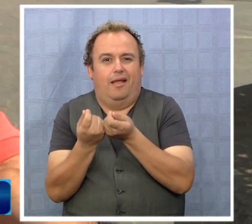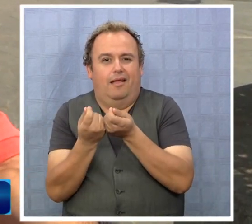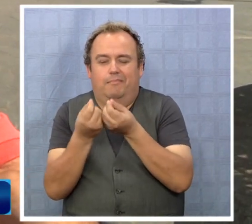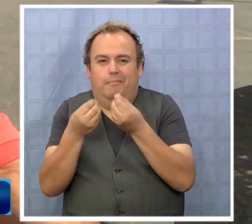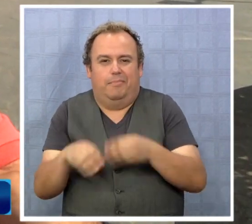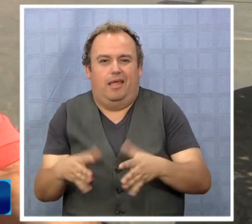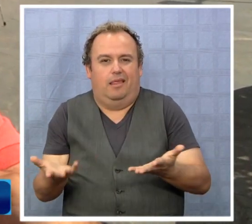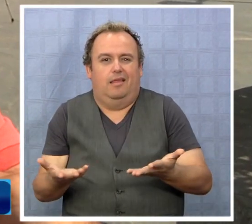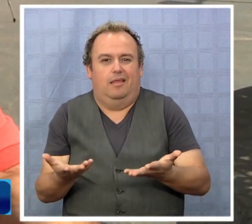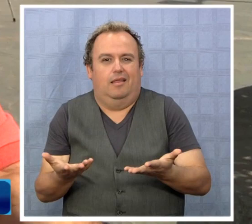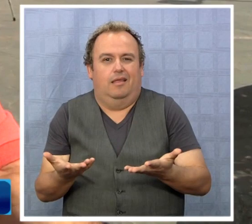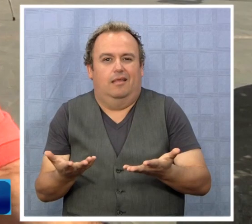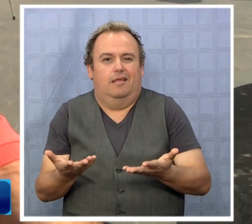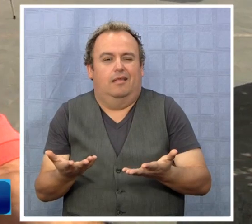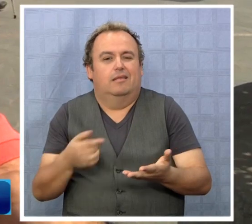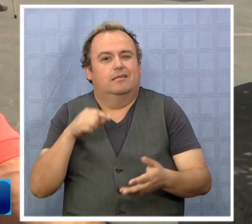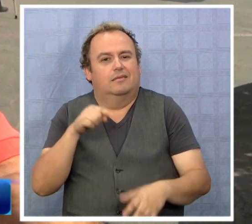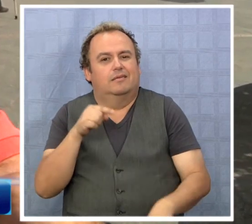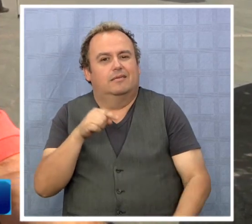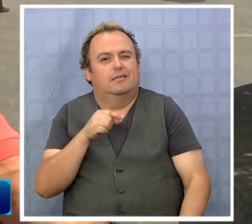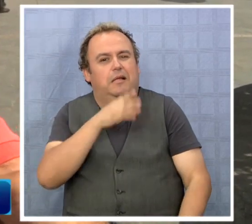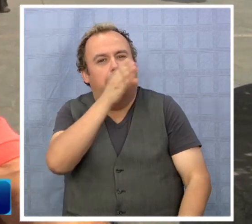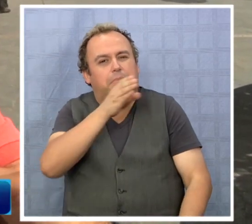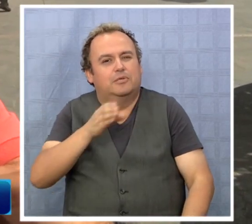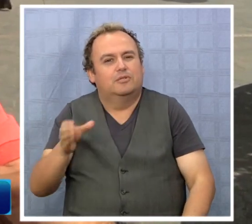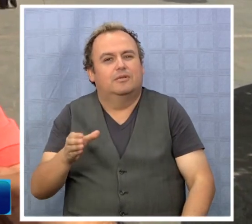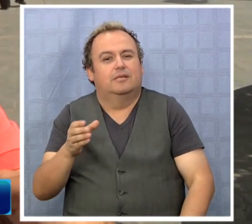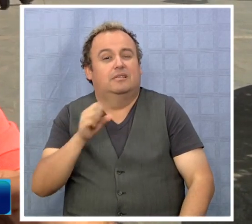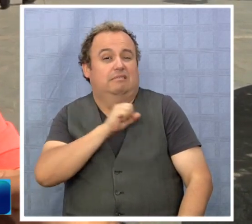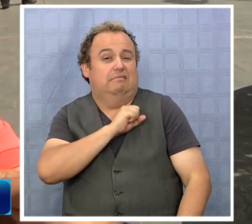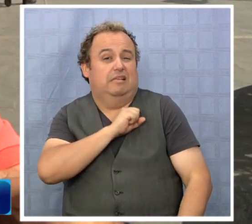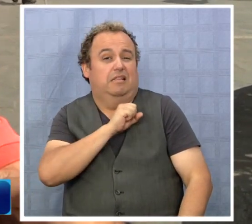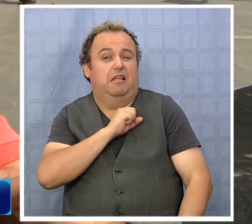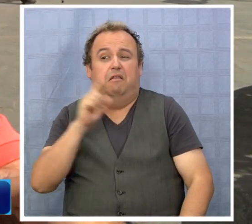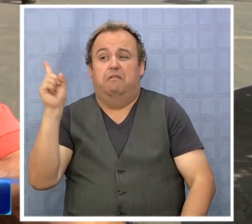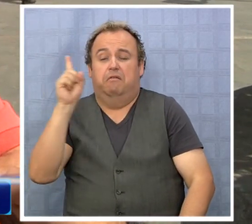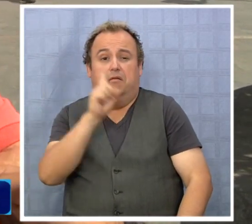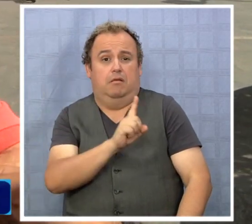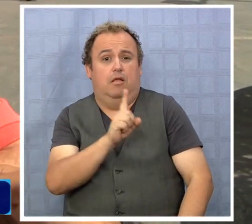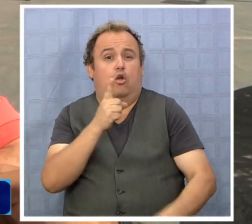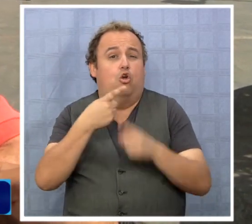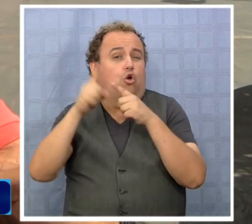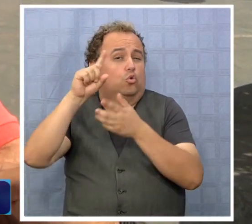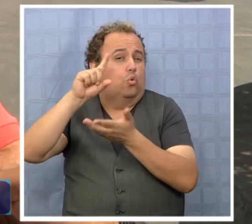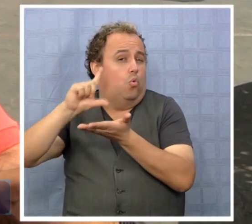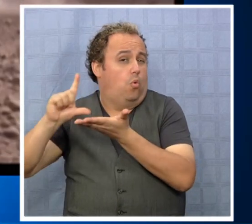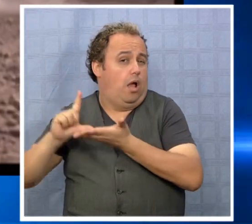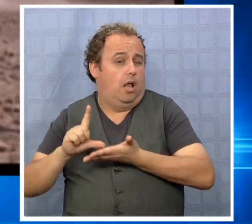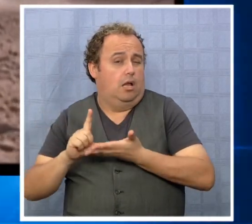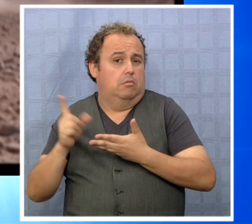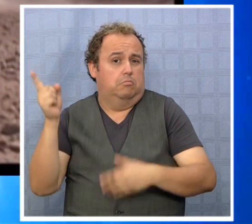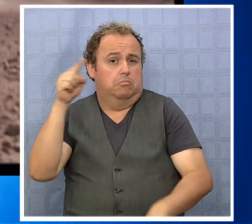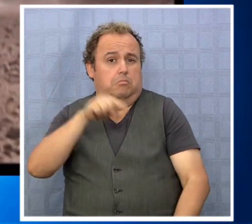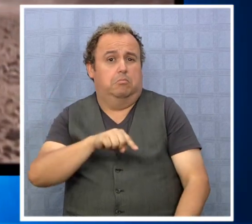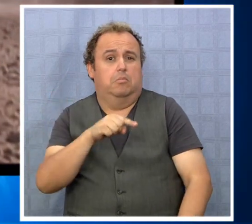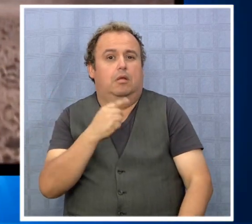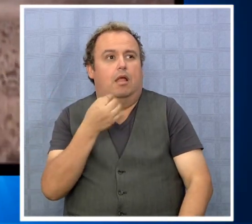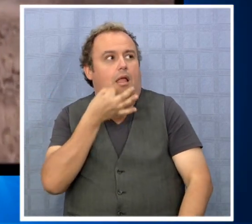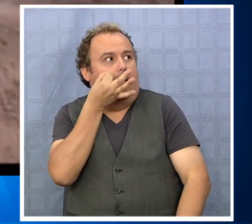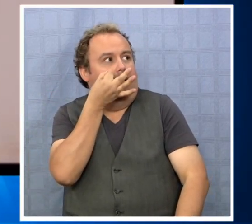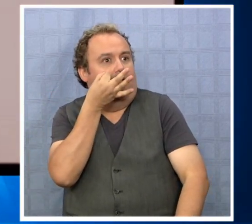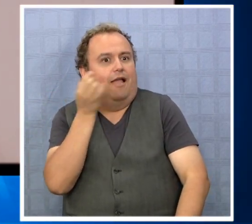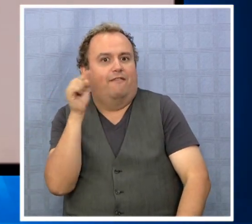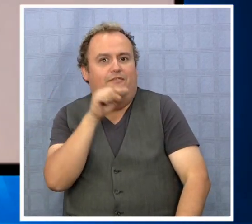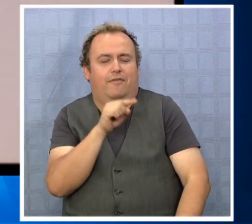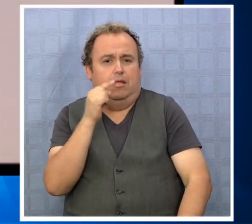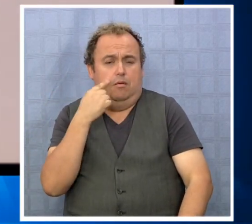gente siempre está en esto, siempre santiaguino que viene acá, mucha gente que viene de otros lados y viene a ver estos espectáculos que son muy importantes